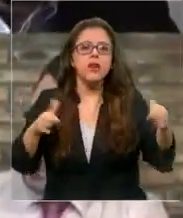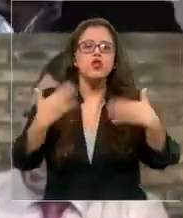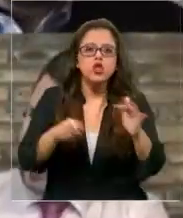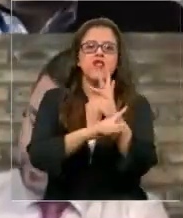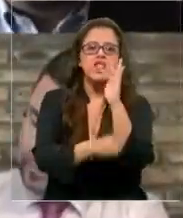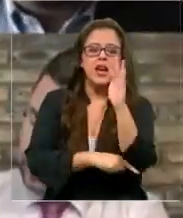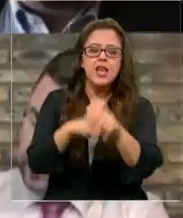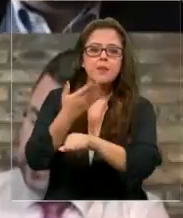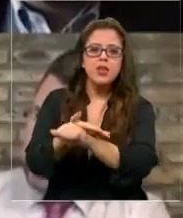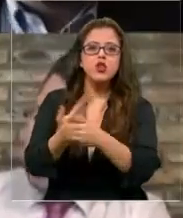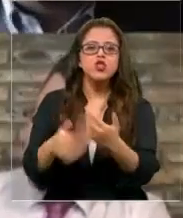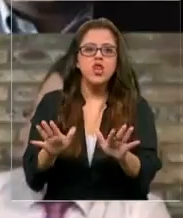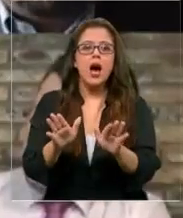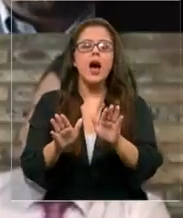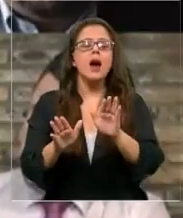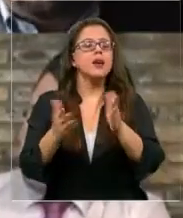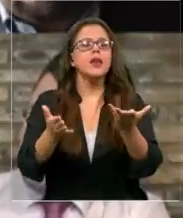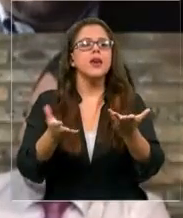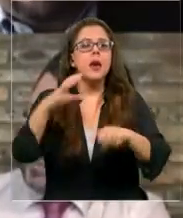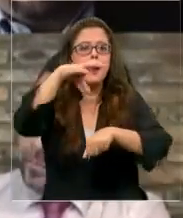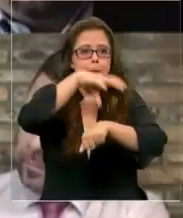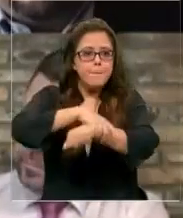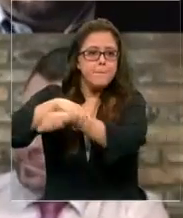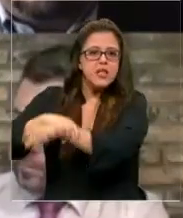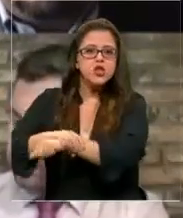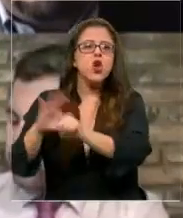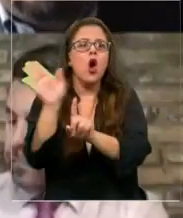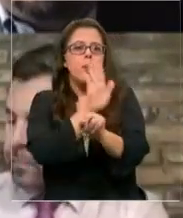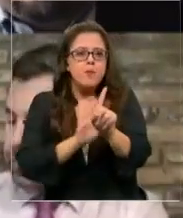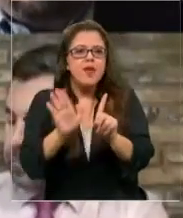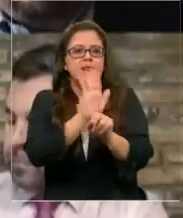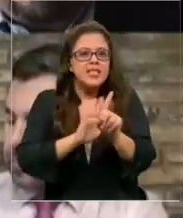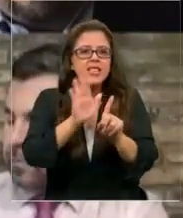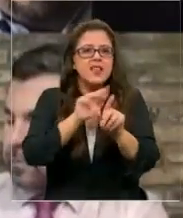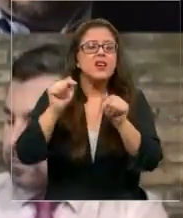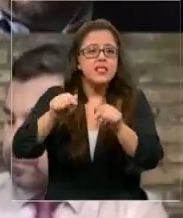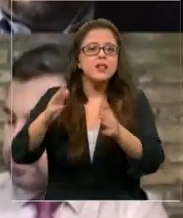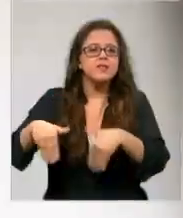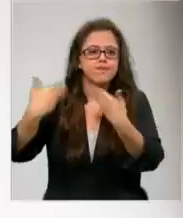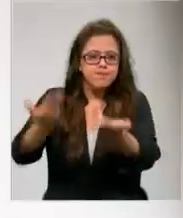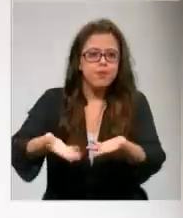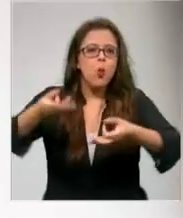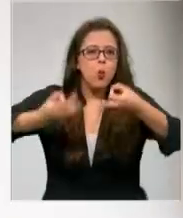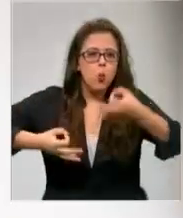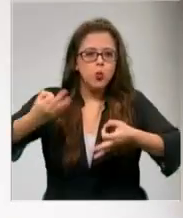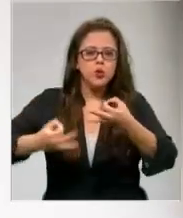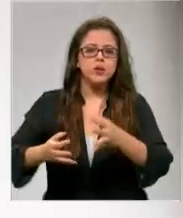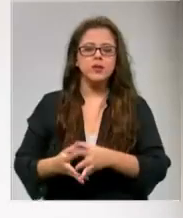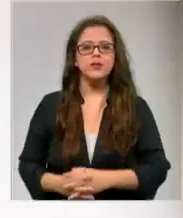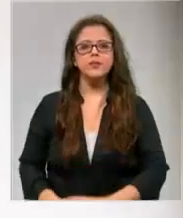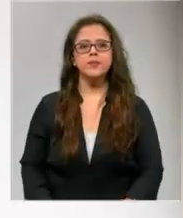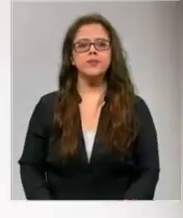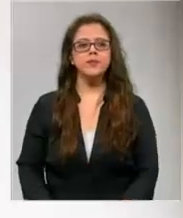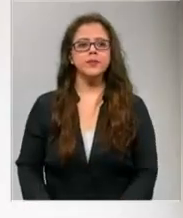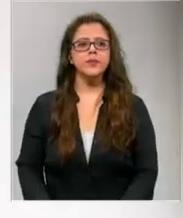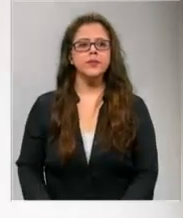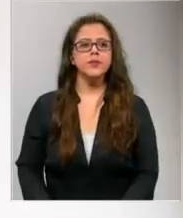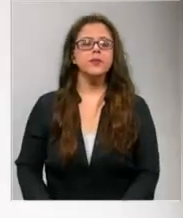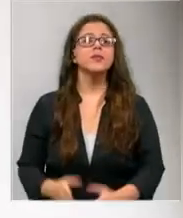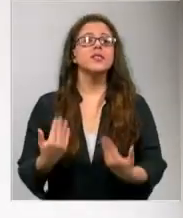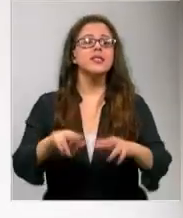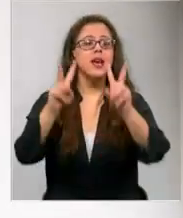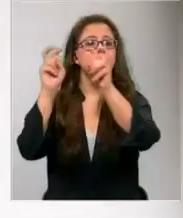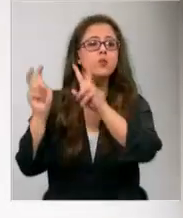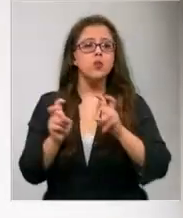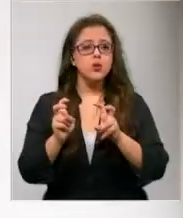Fiscalía solicitó la prisión preventiva, medida cautelar que fue otorgada por la justicia. Y atendida la gran